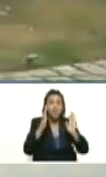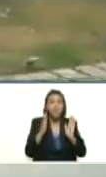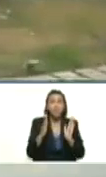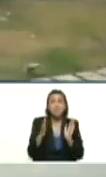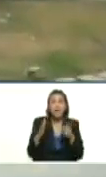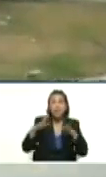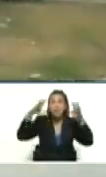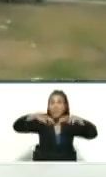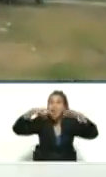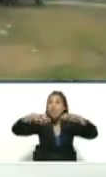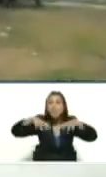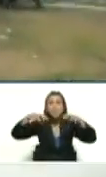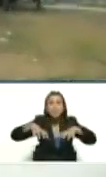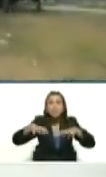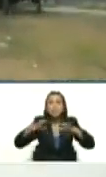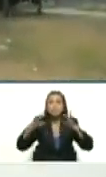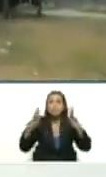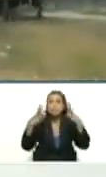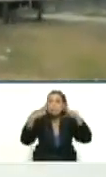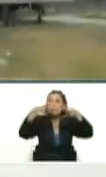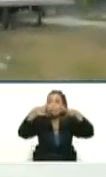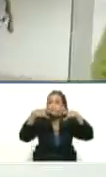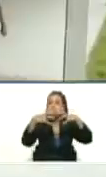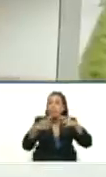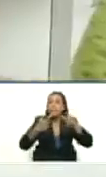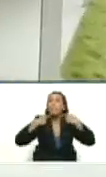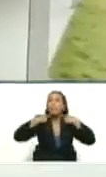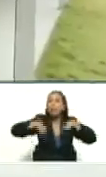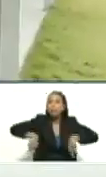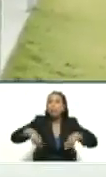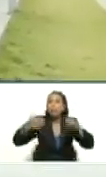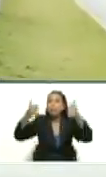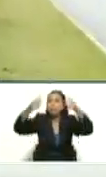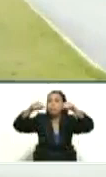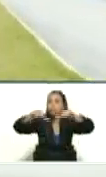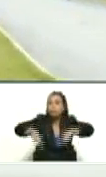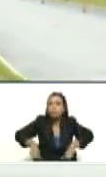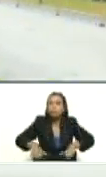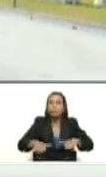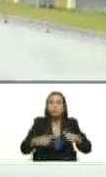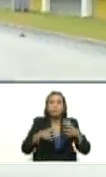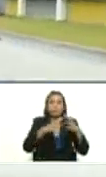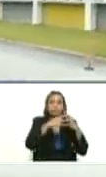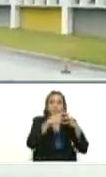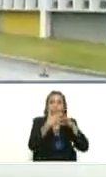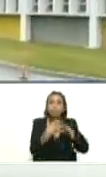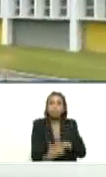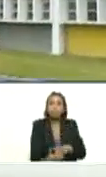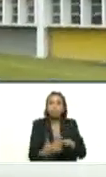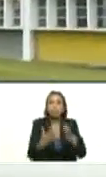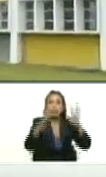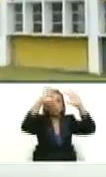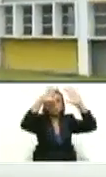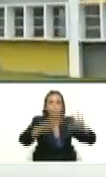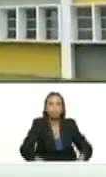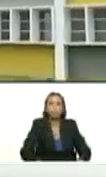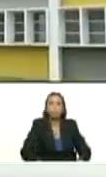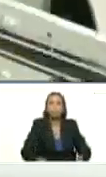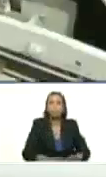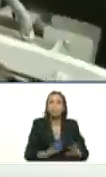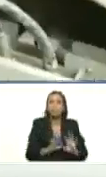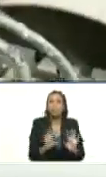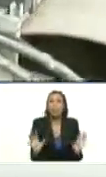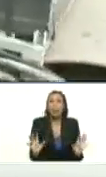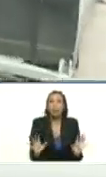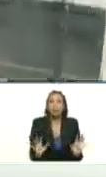temporada de lluvia que tuvimos se hubieran perdido casi hubieran quedado a punto de jaque mate